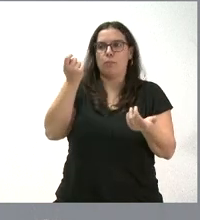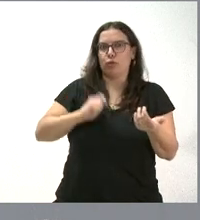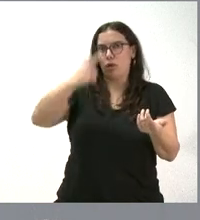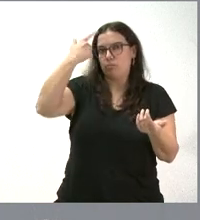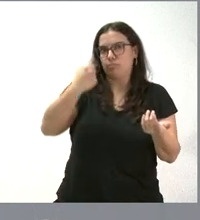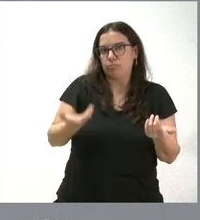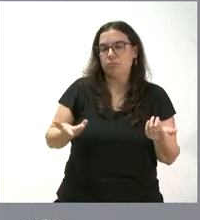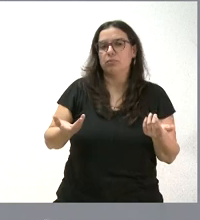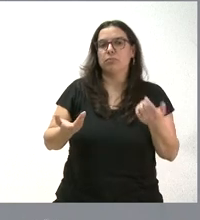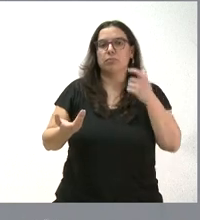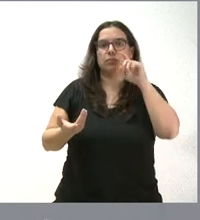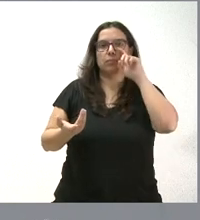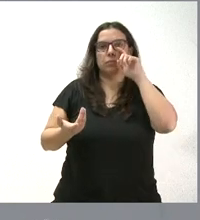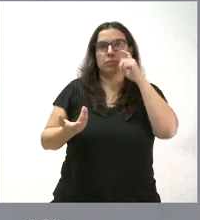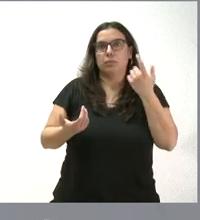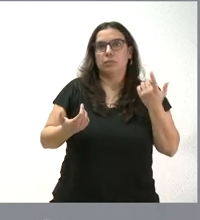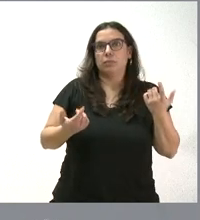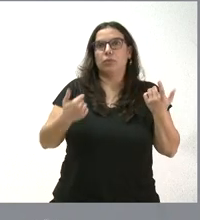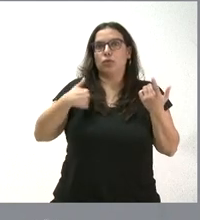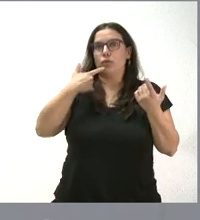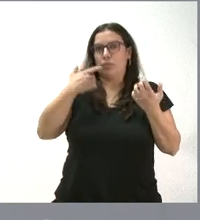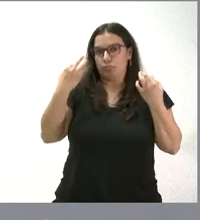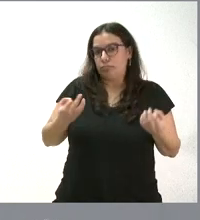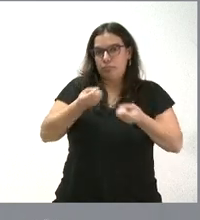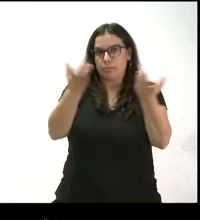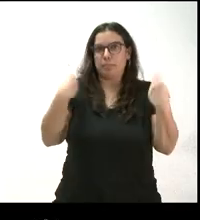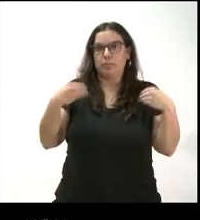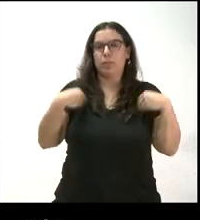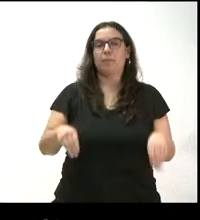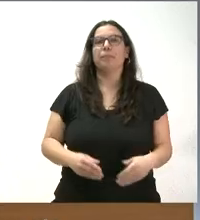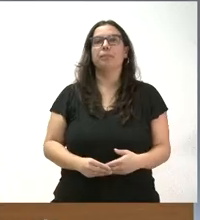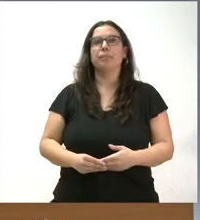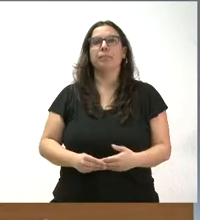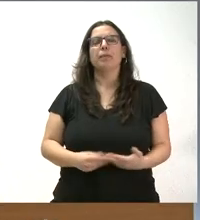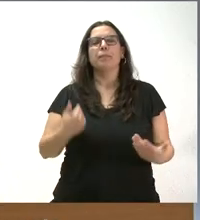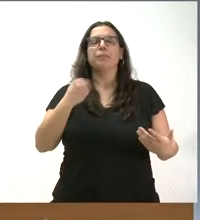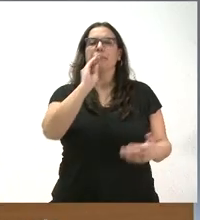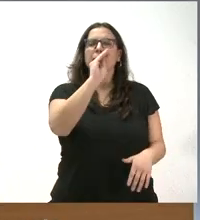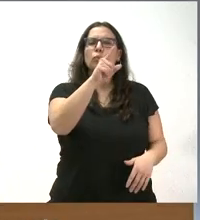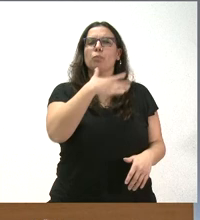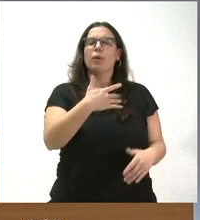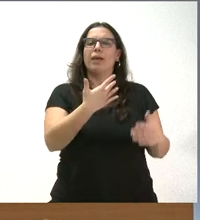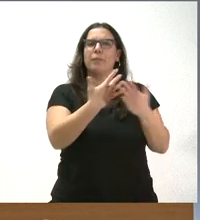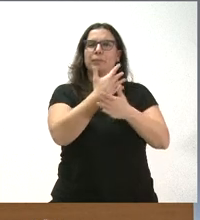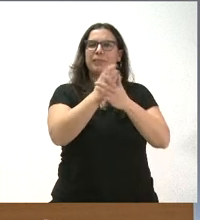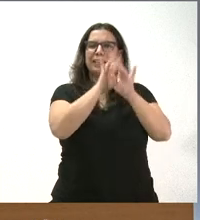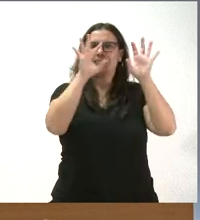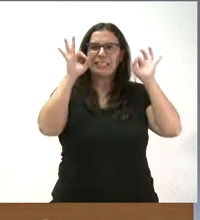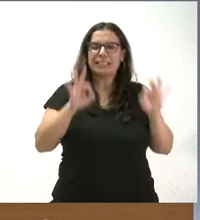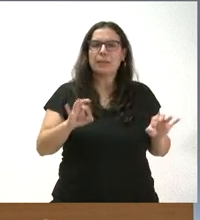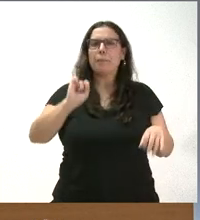que les informo yo en este momento a todos ustedes. ¿Pero, portavoz, puede concretar esa primera visita? ¿Cuándo fue?